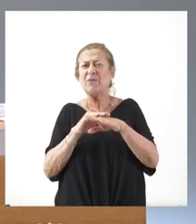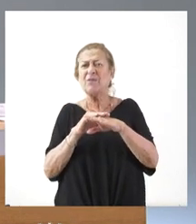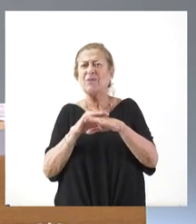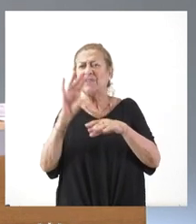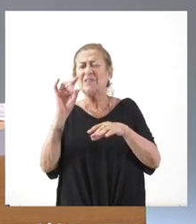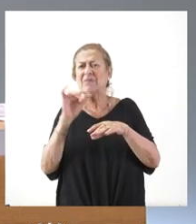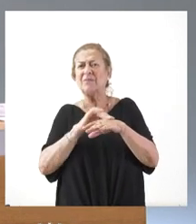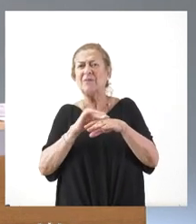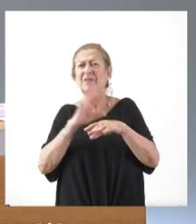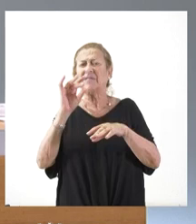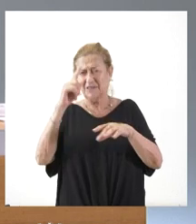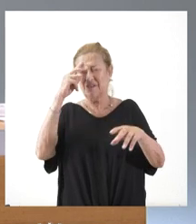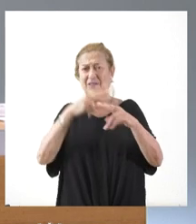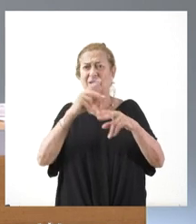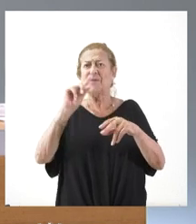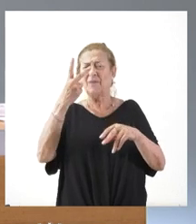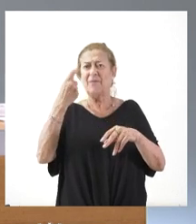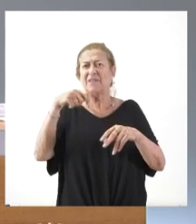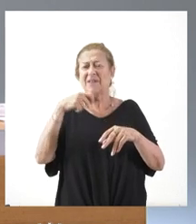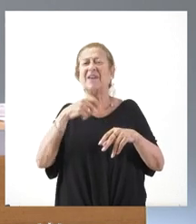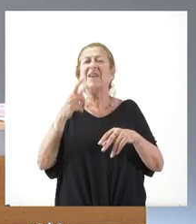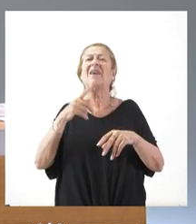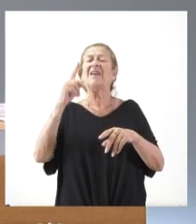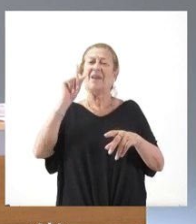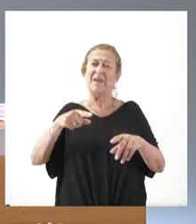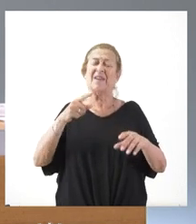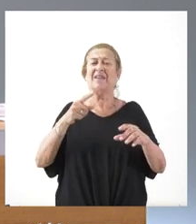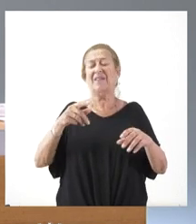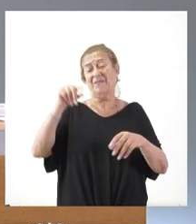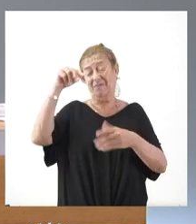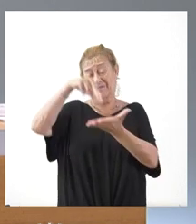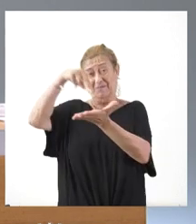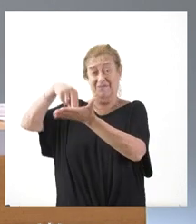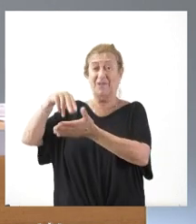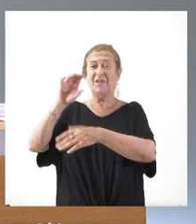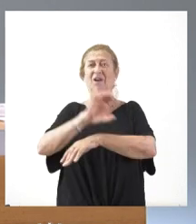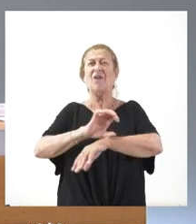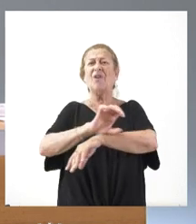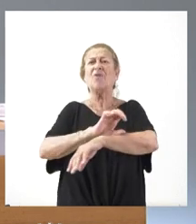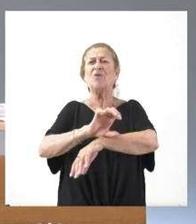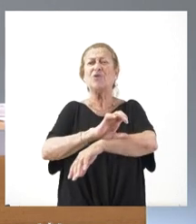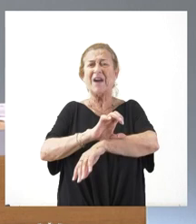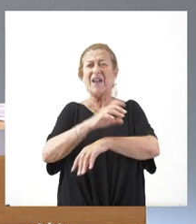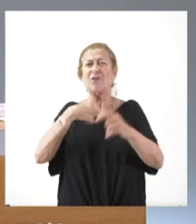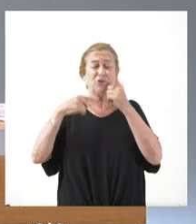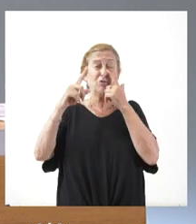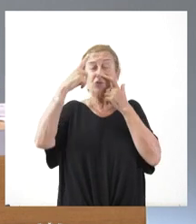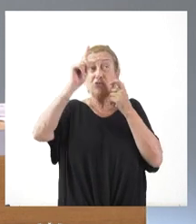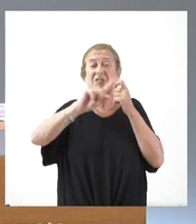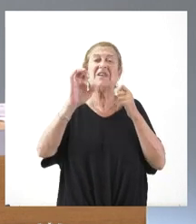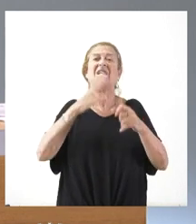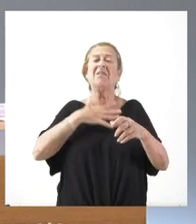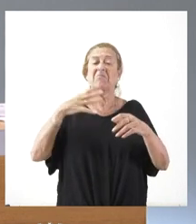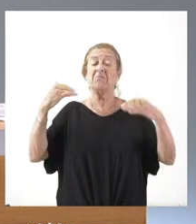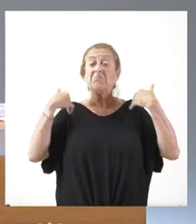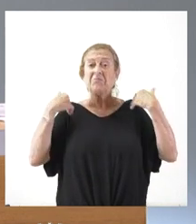sí. Sí, sí, es en presidencia, sí. Con respecto a las comparecencias de los consejeros, no sé si… Sé que es una competencia de las Cortes,